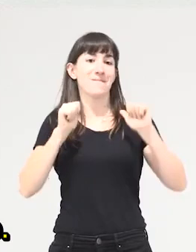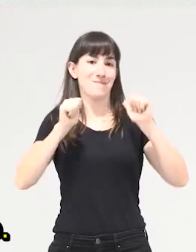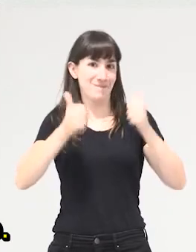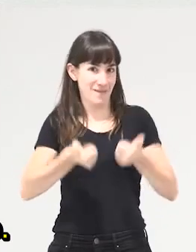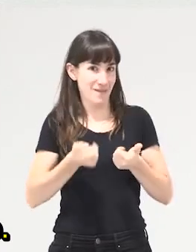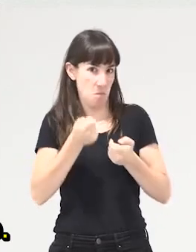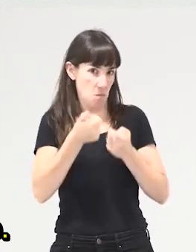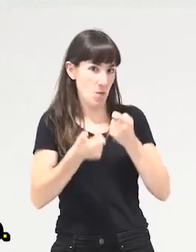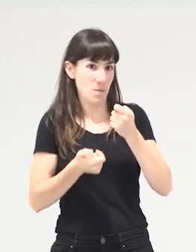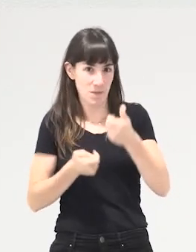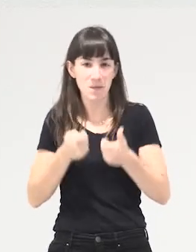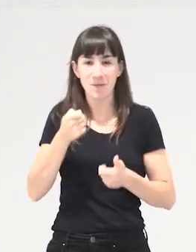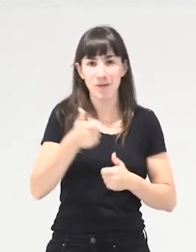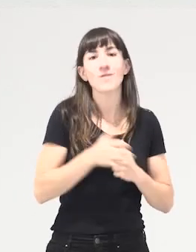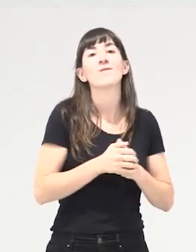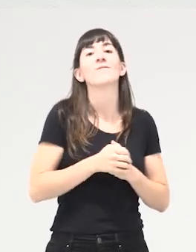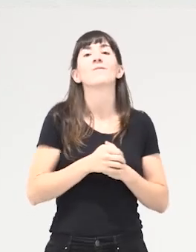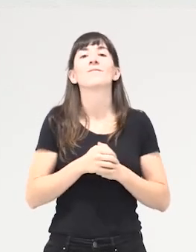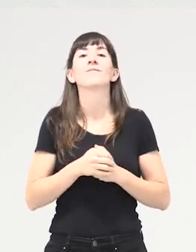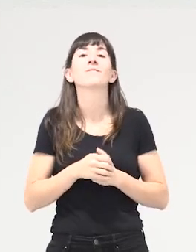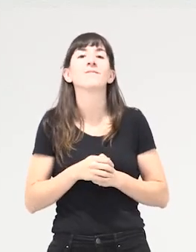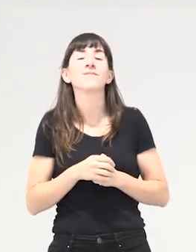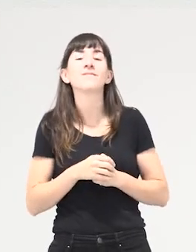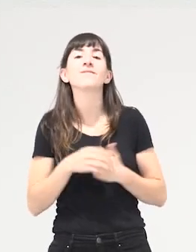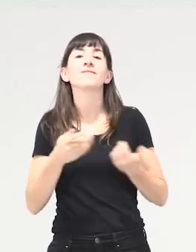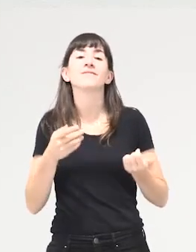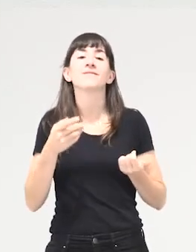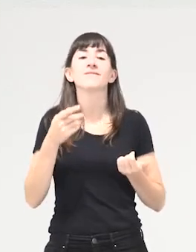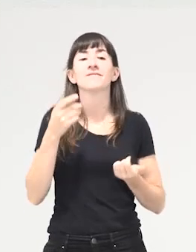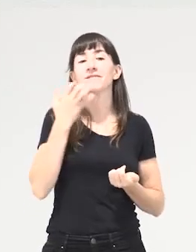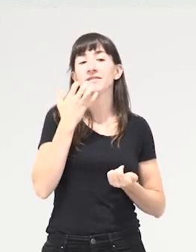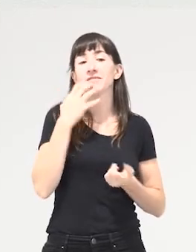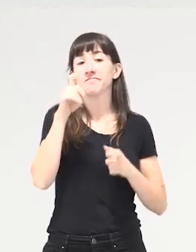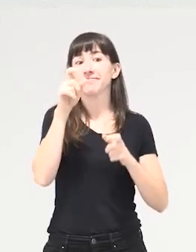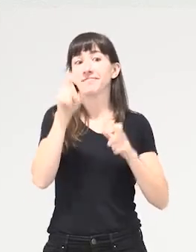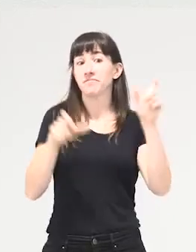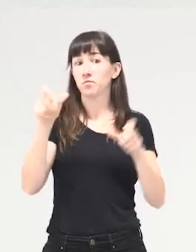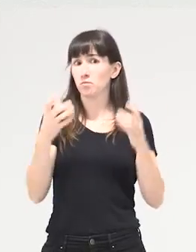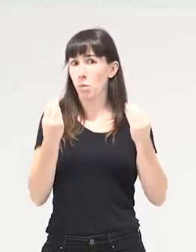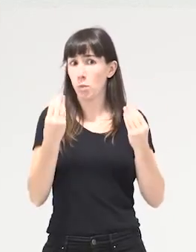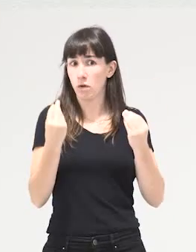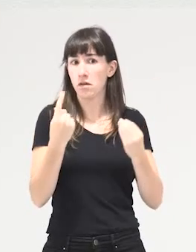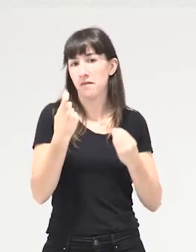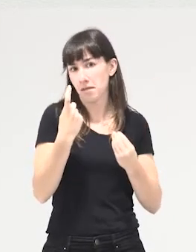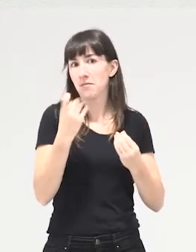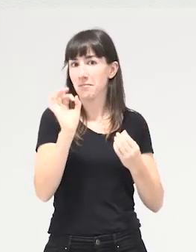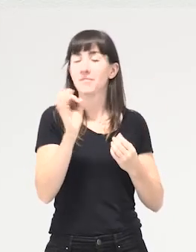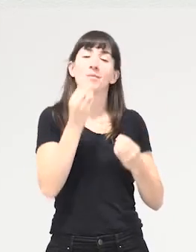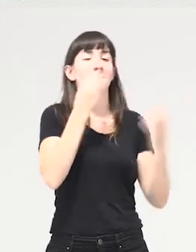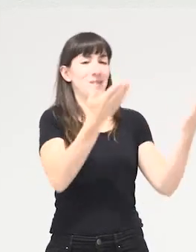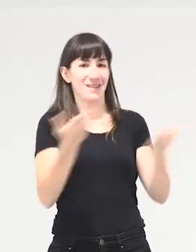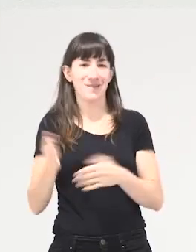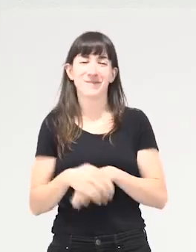aspirak eta Bost. Otzeko, Es orta, Gerti egituko loren nik gente a falta koda elzeko baina Huan Nogaraasten Arratza aldion,